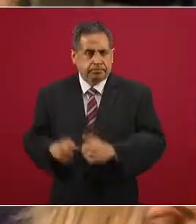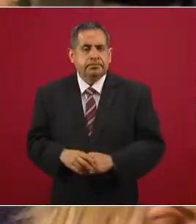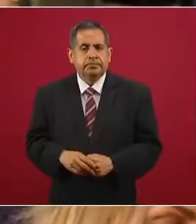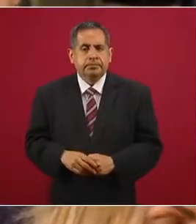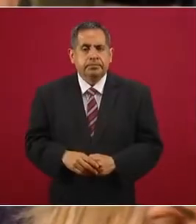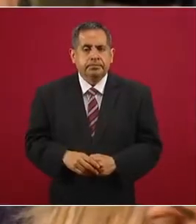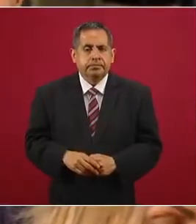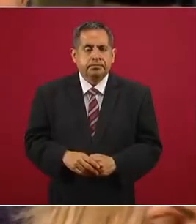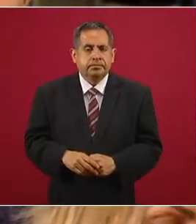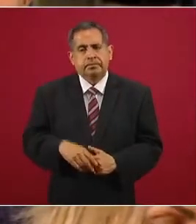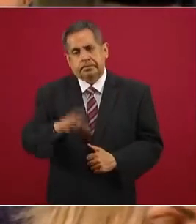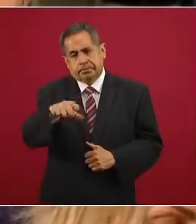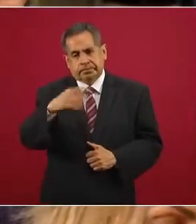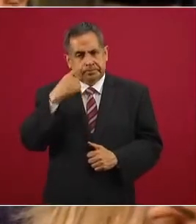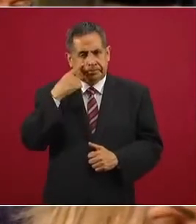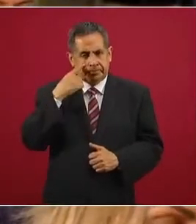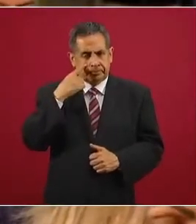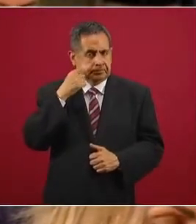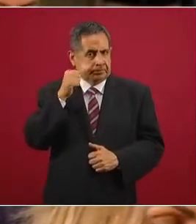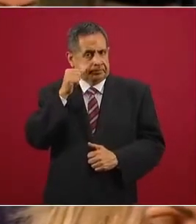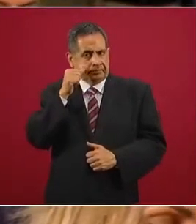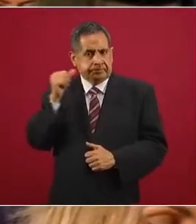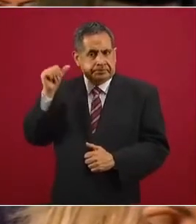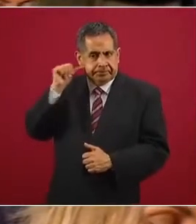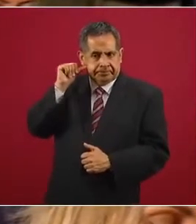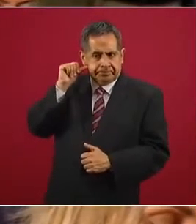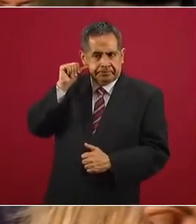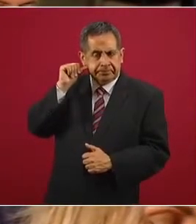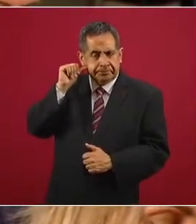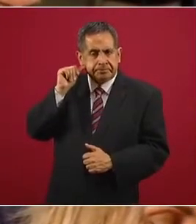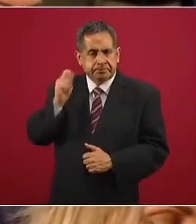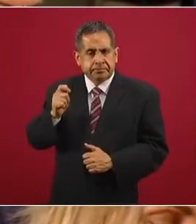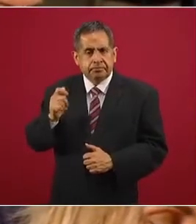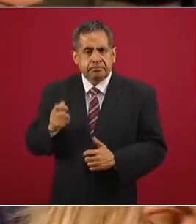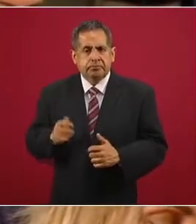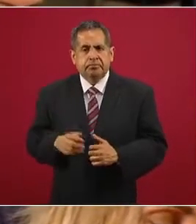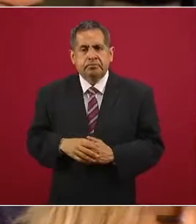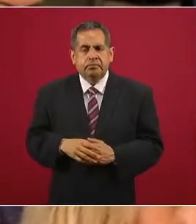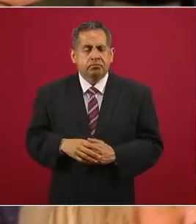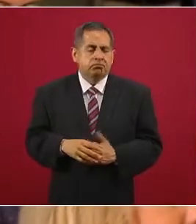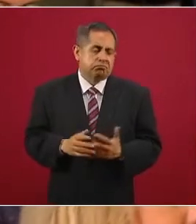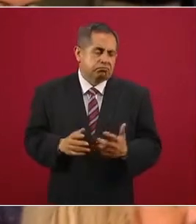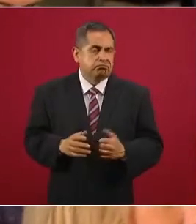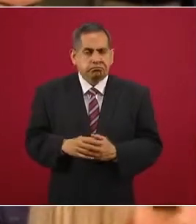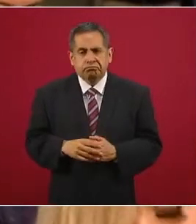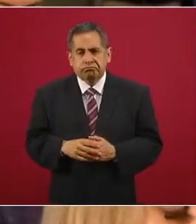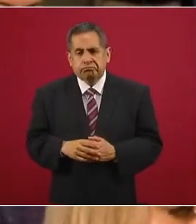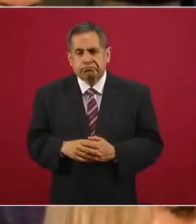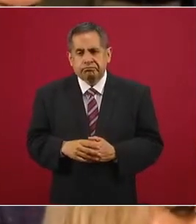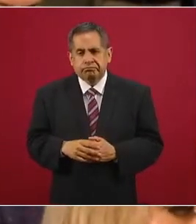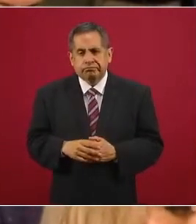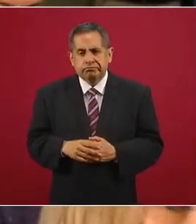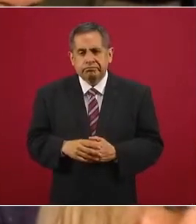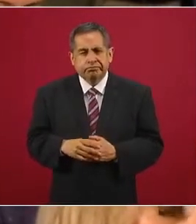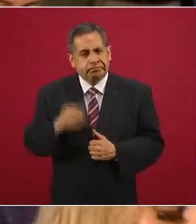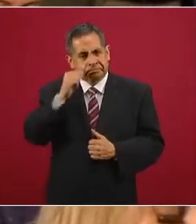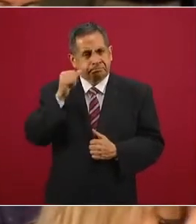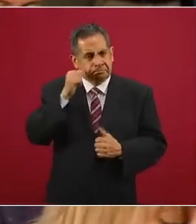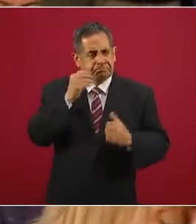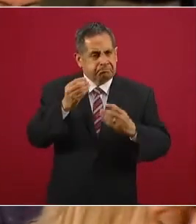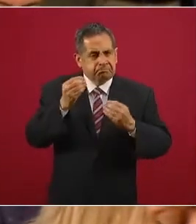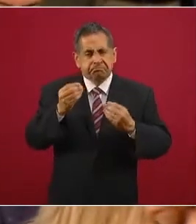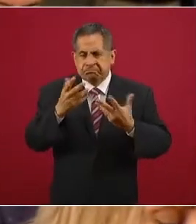Presidente, el día de ayer ha sido intenso